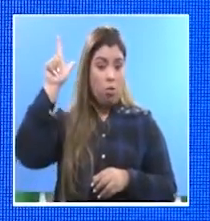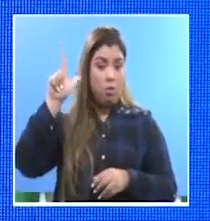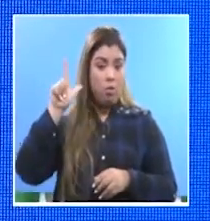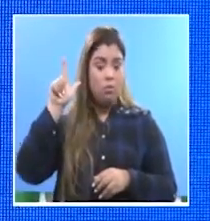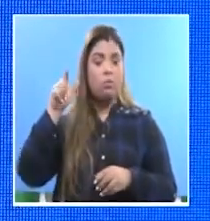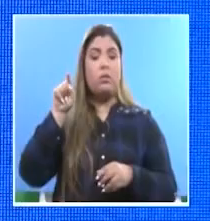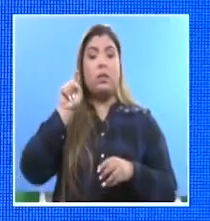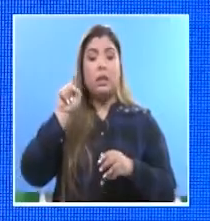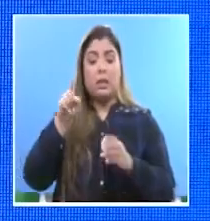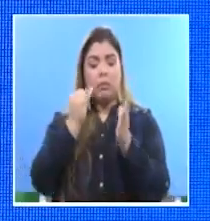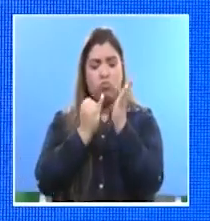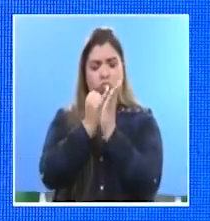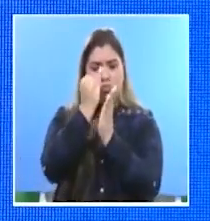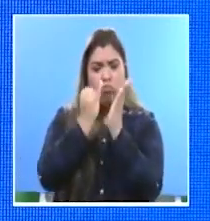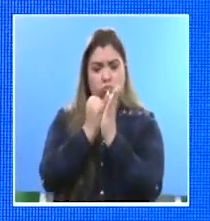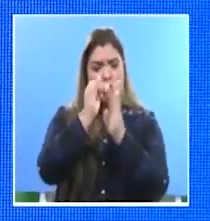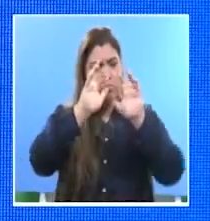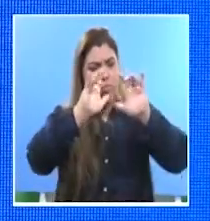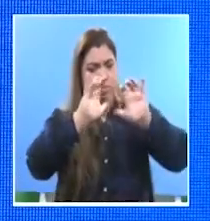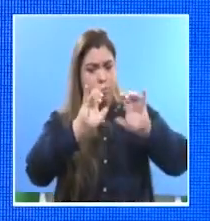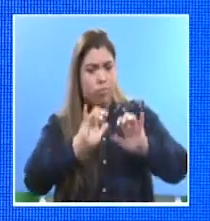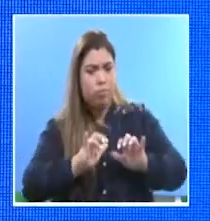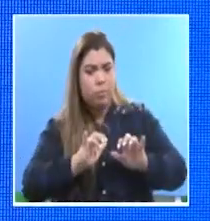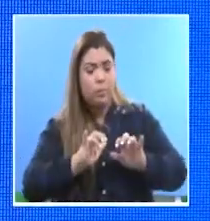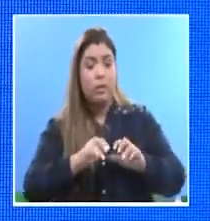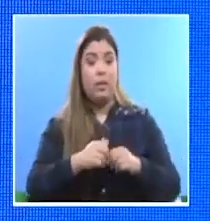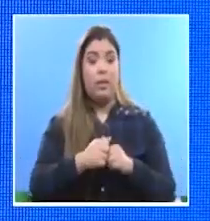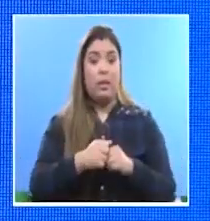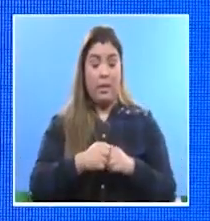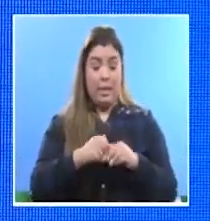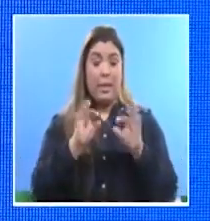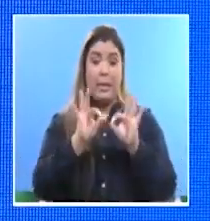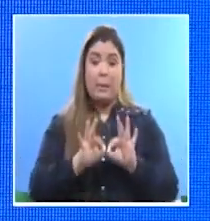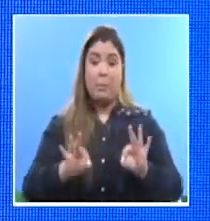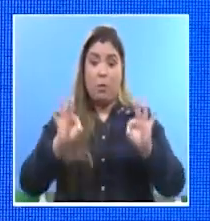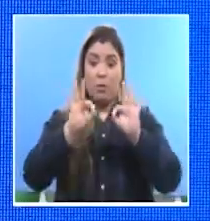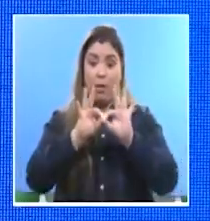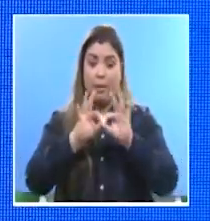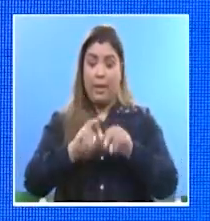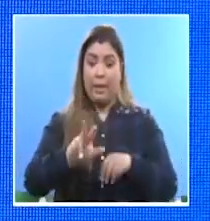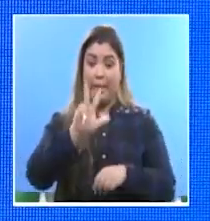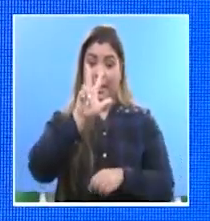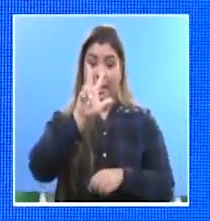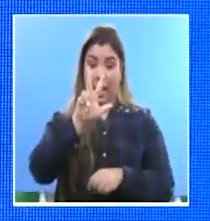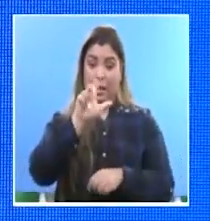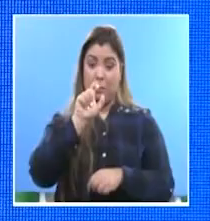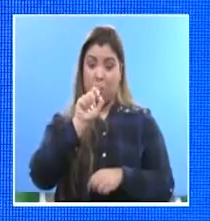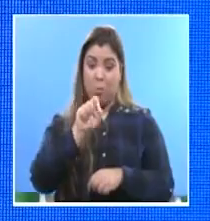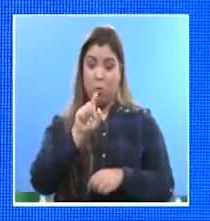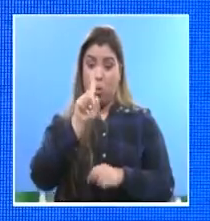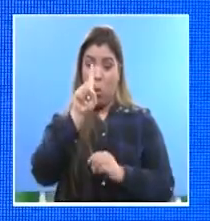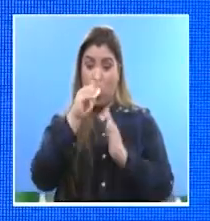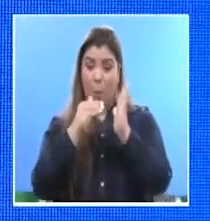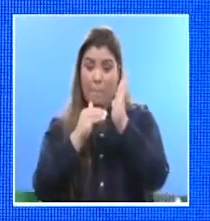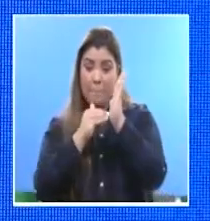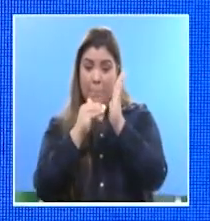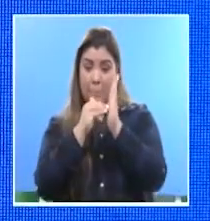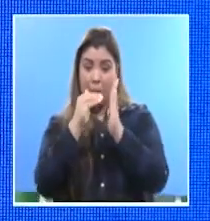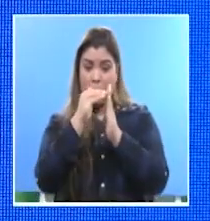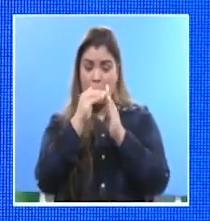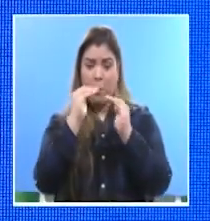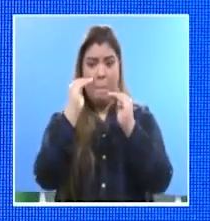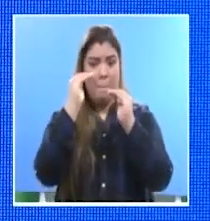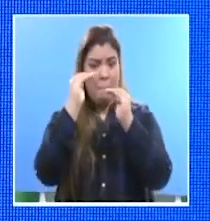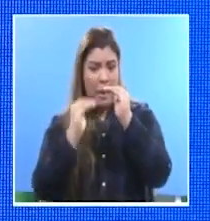que las medidas de confinamiento evitaron 3.1 millones de muertes